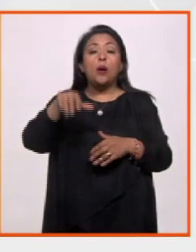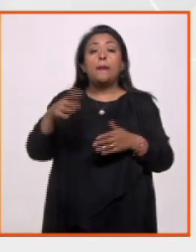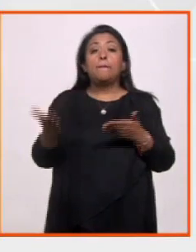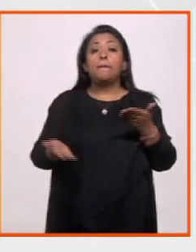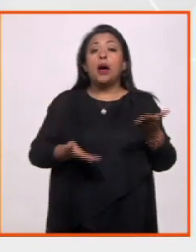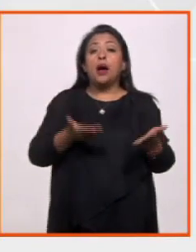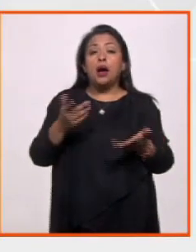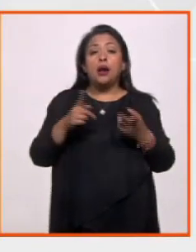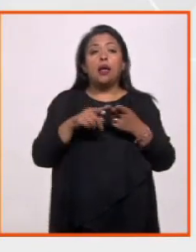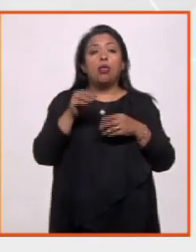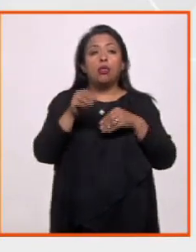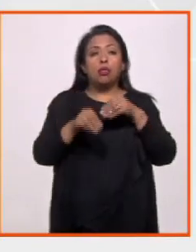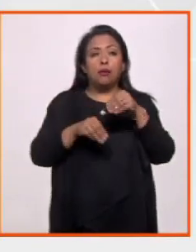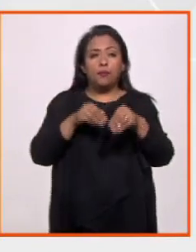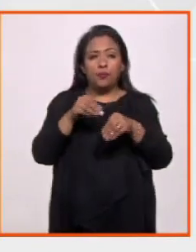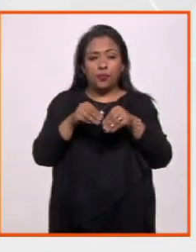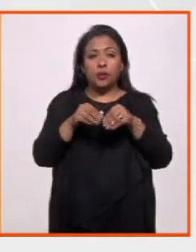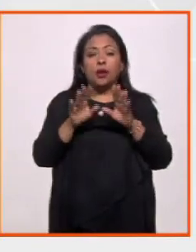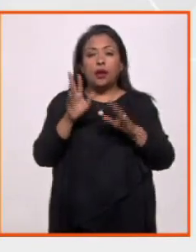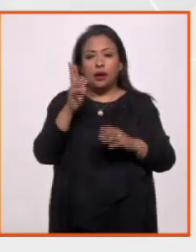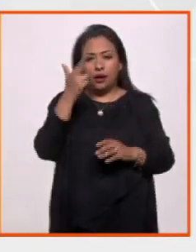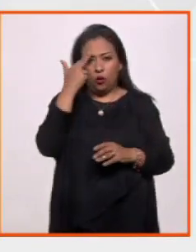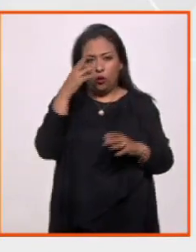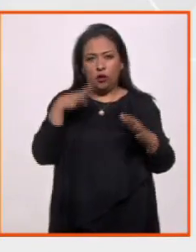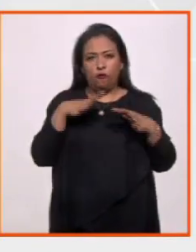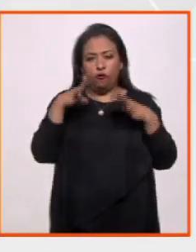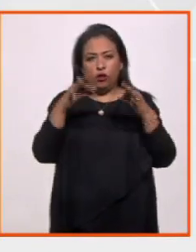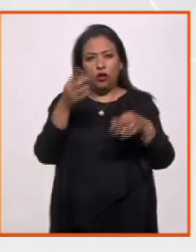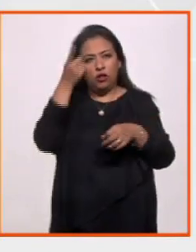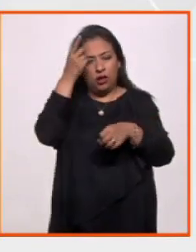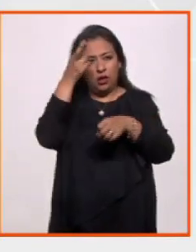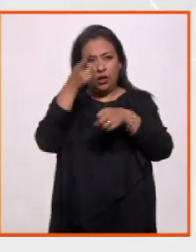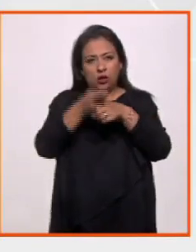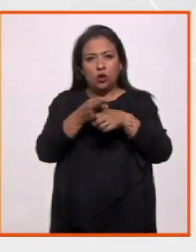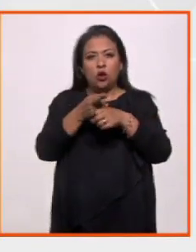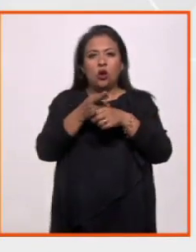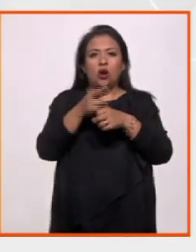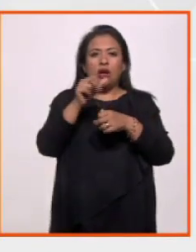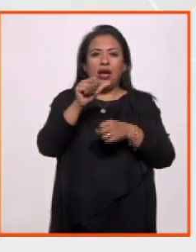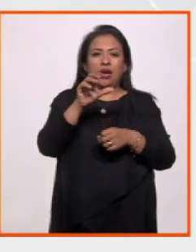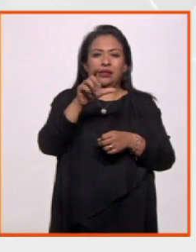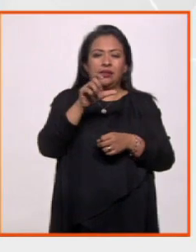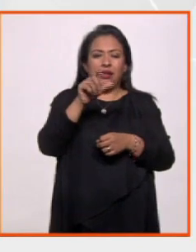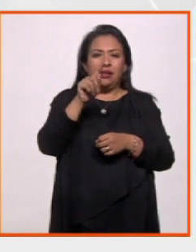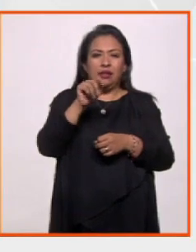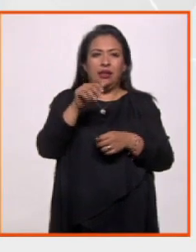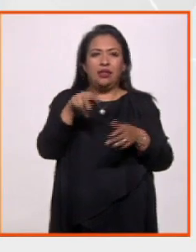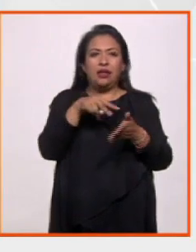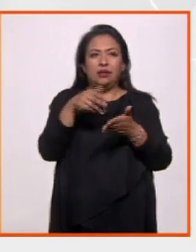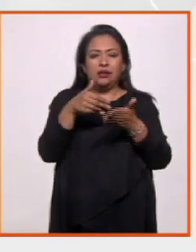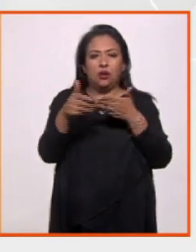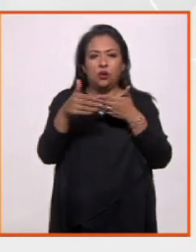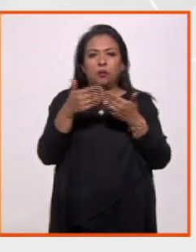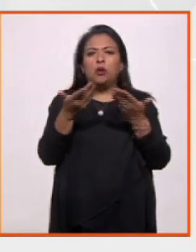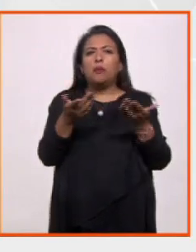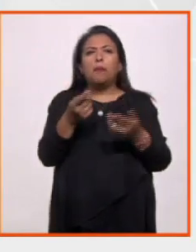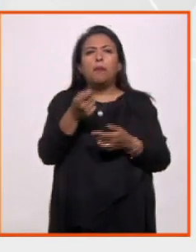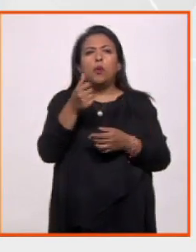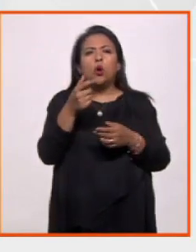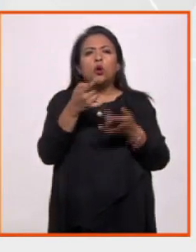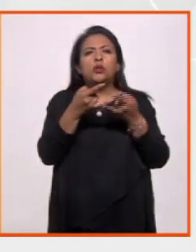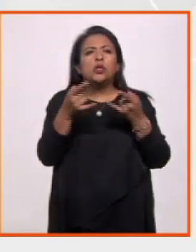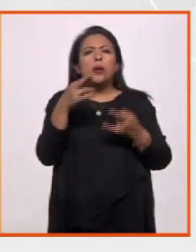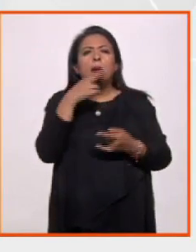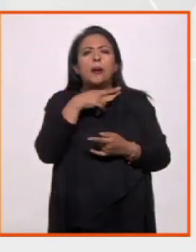bailarín y coreógrafo, y recuerden, como fundador y director artístico de Accent y Danza Contemporánea. Dwayne, un poquito de historia